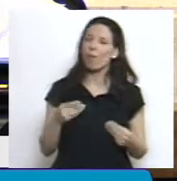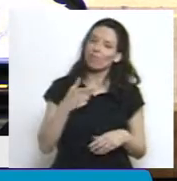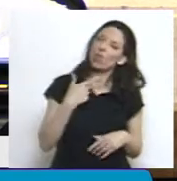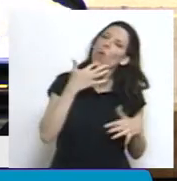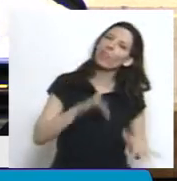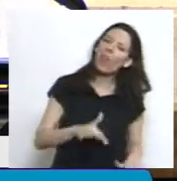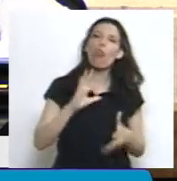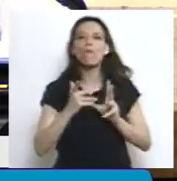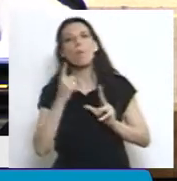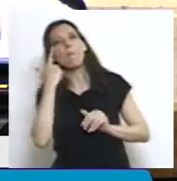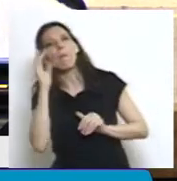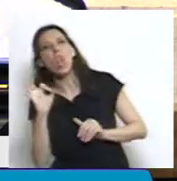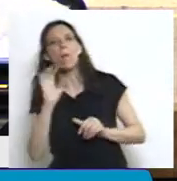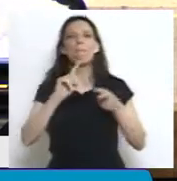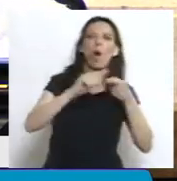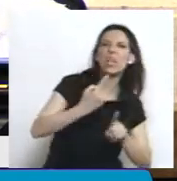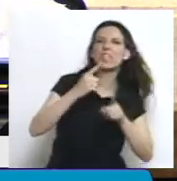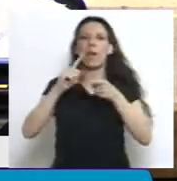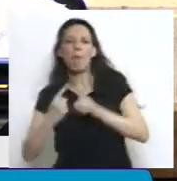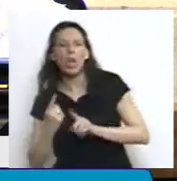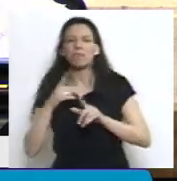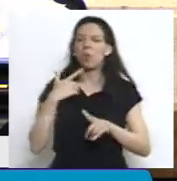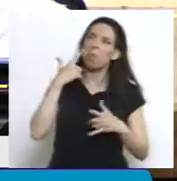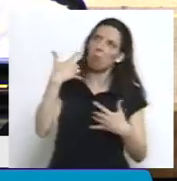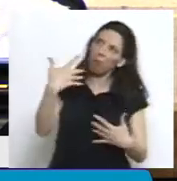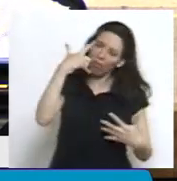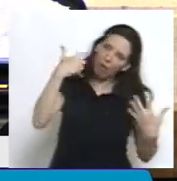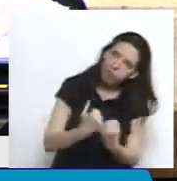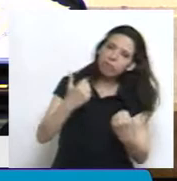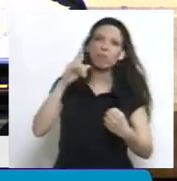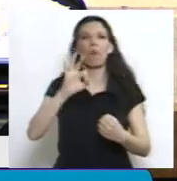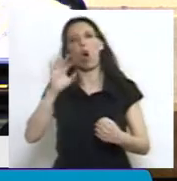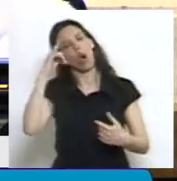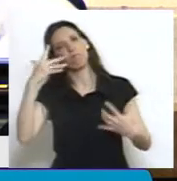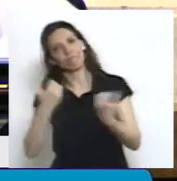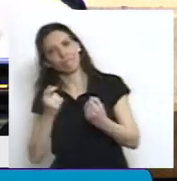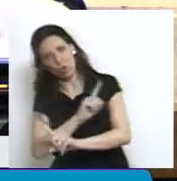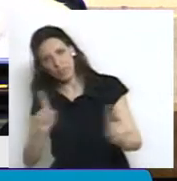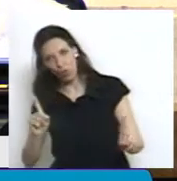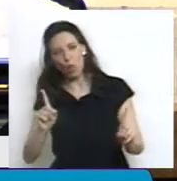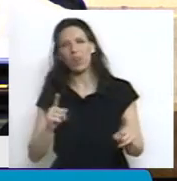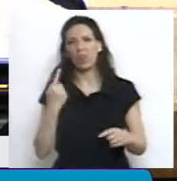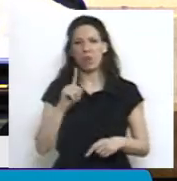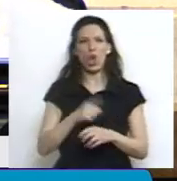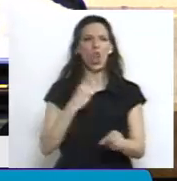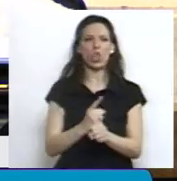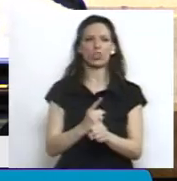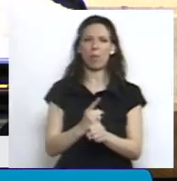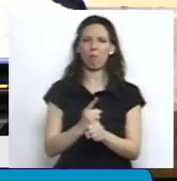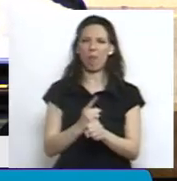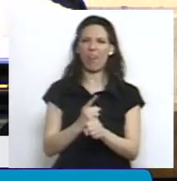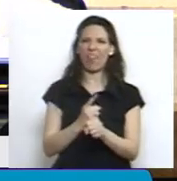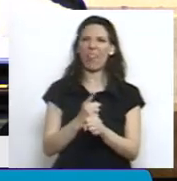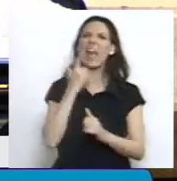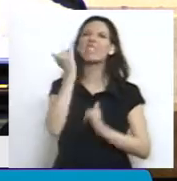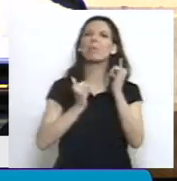políticas y podemos estar de acuerdo o en desacuerdo, es propio de la democracia. Ahora, lo que no podemos decir es que no se han dado